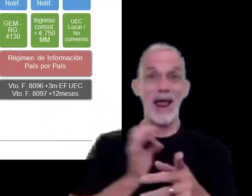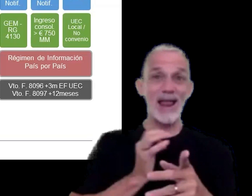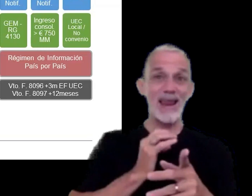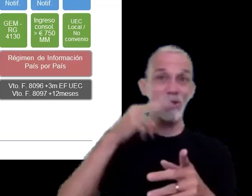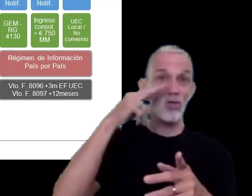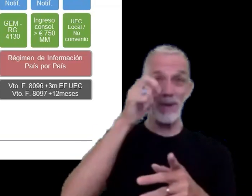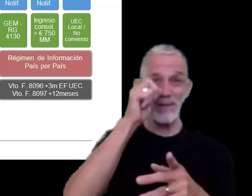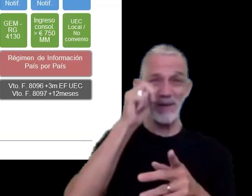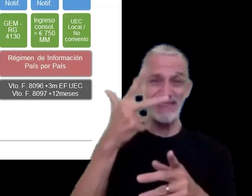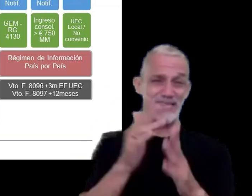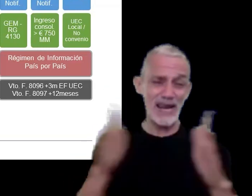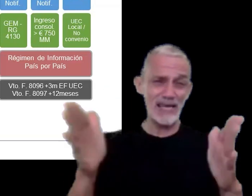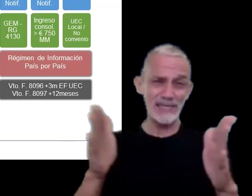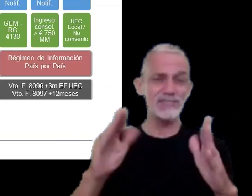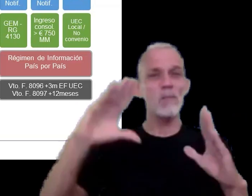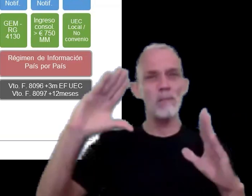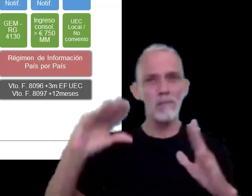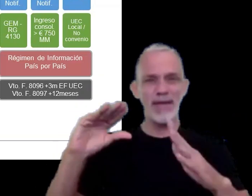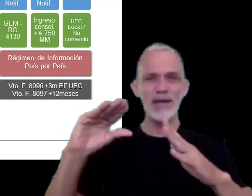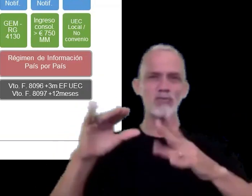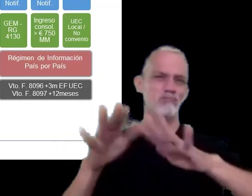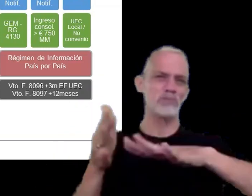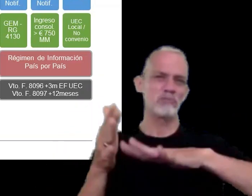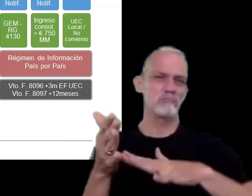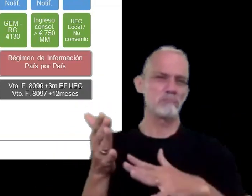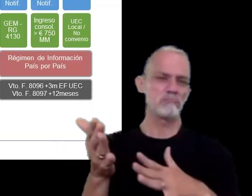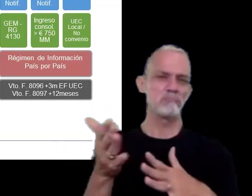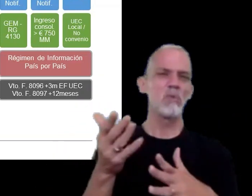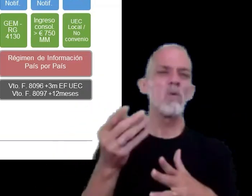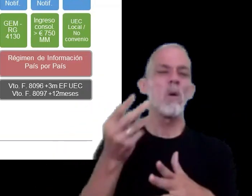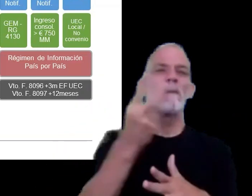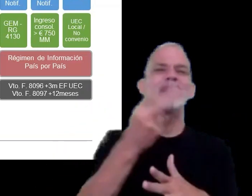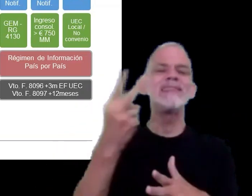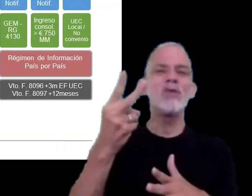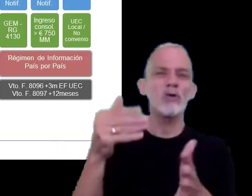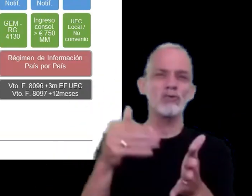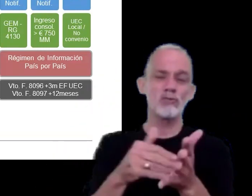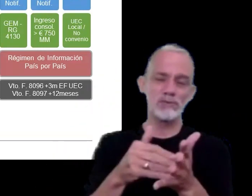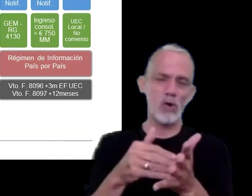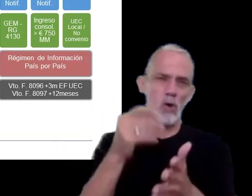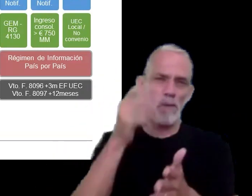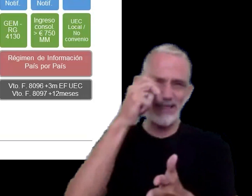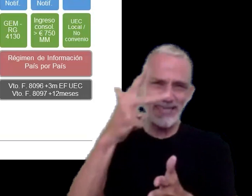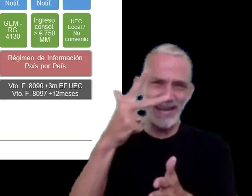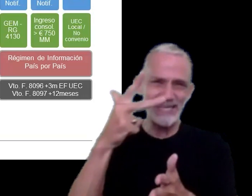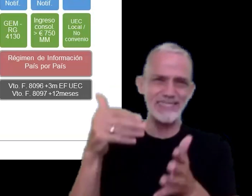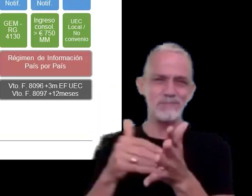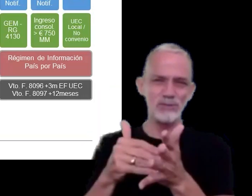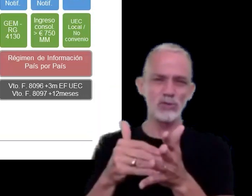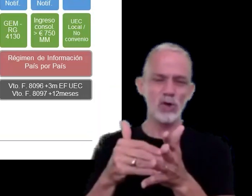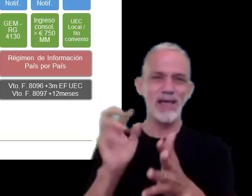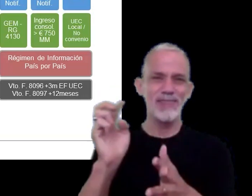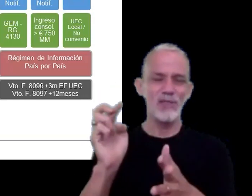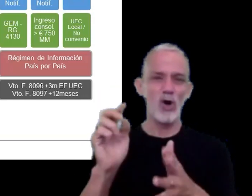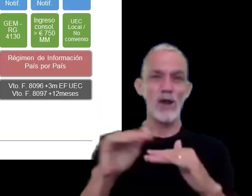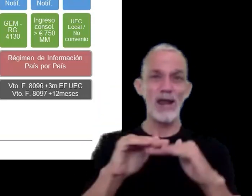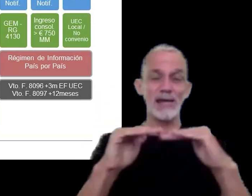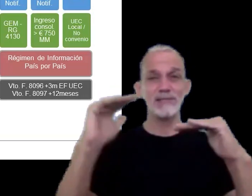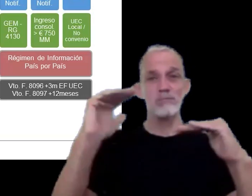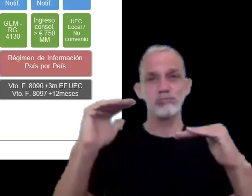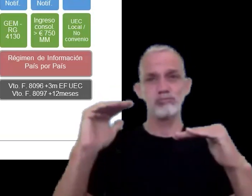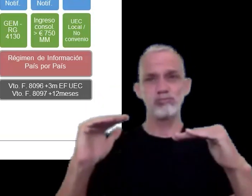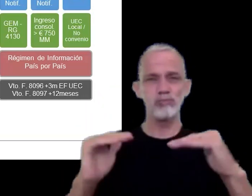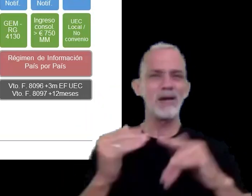equivaldrá a aproximadamente 22 o 23 millones de dólares considerando que se toma